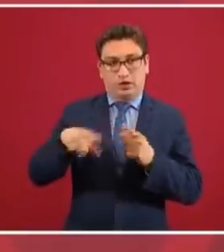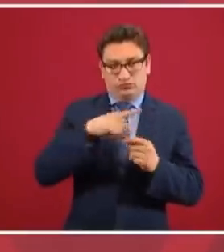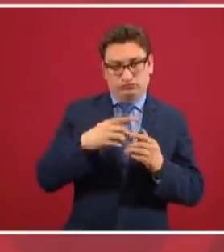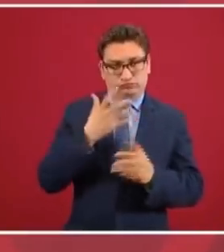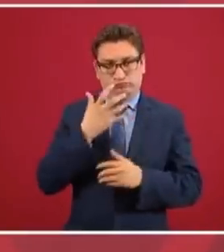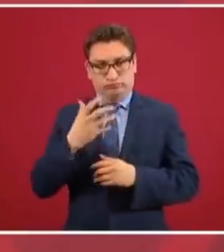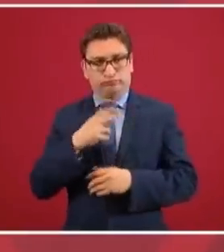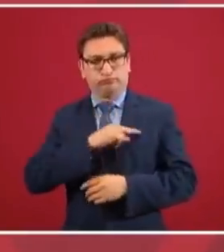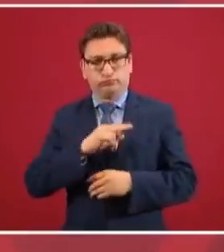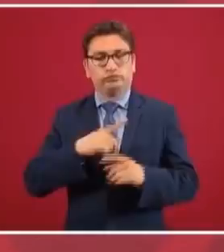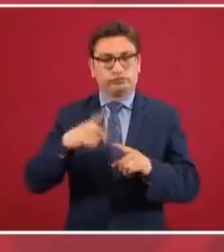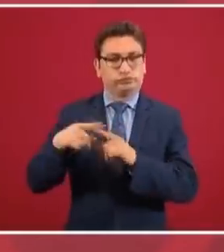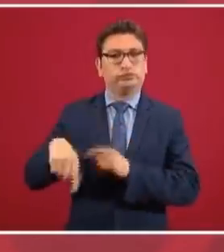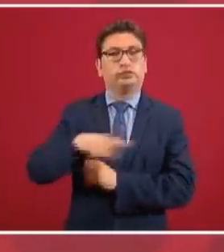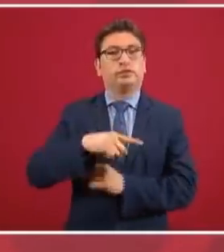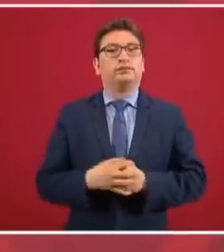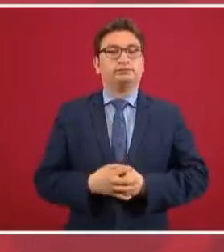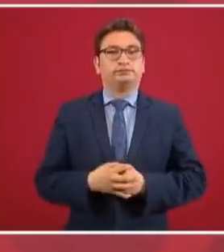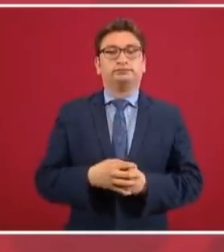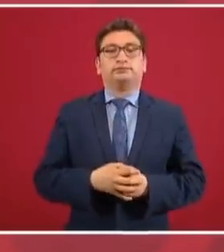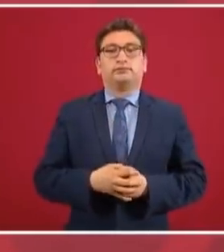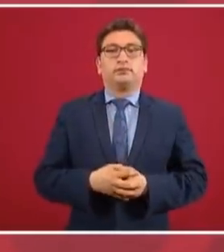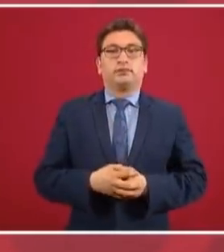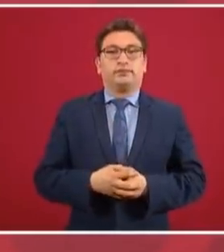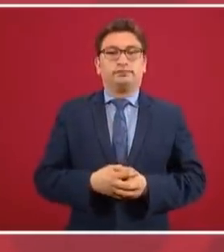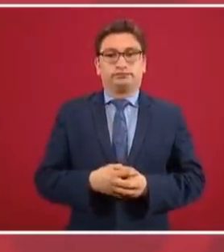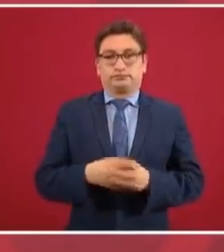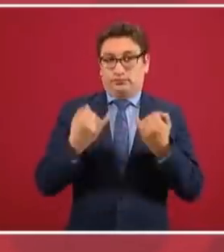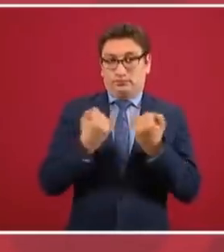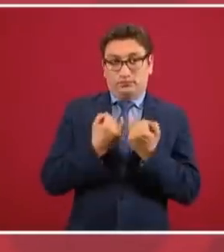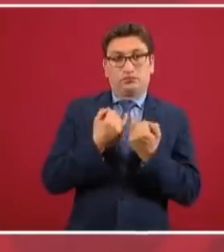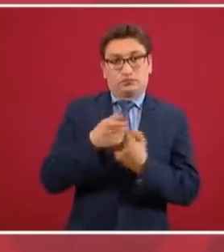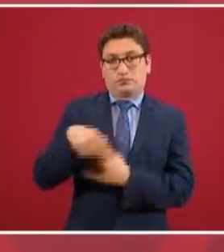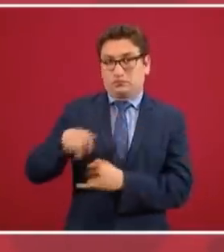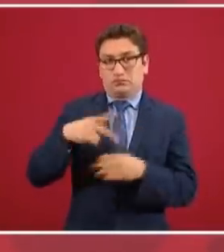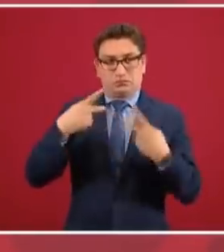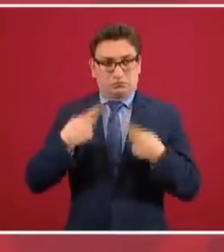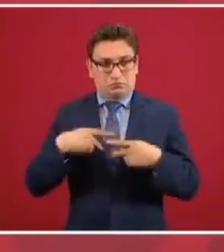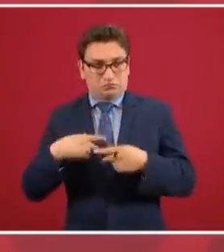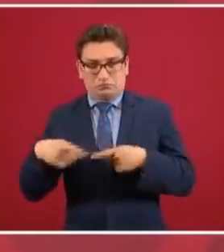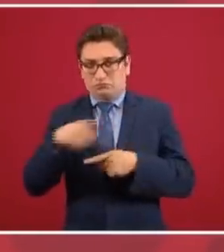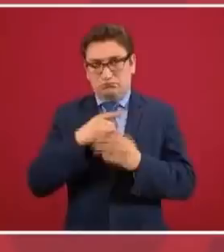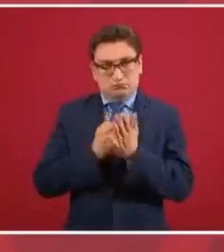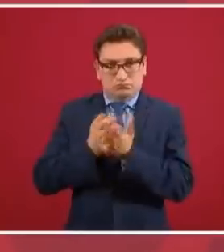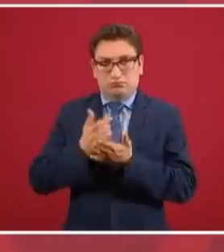la economía como del sector informal.